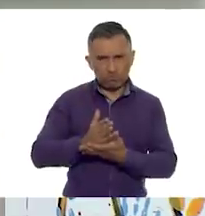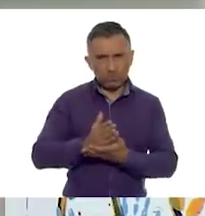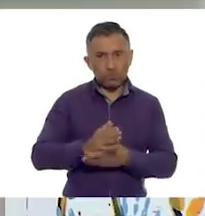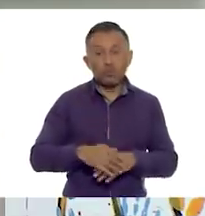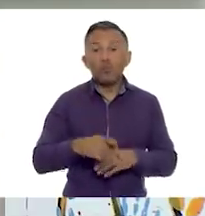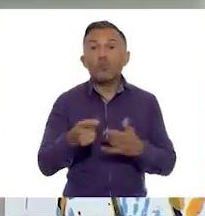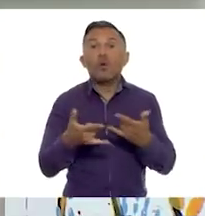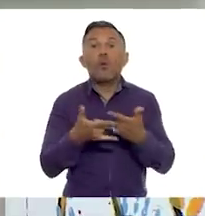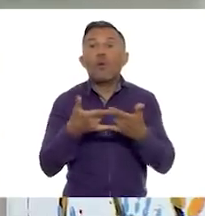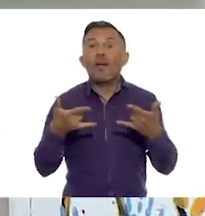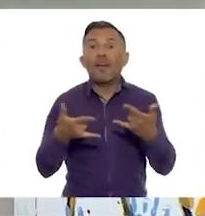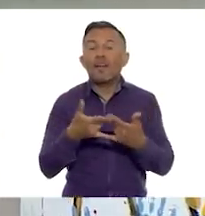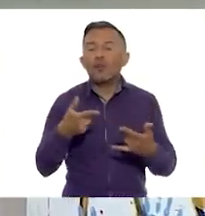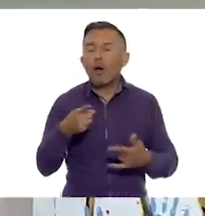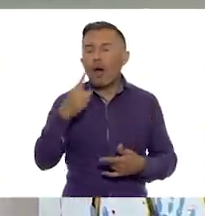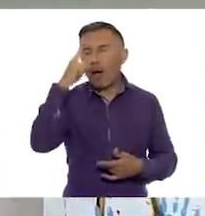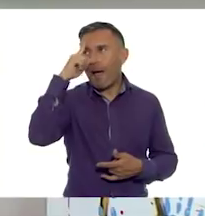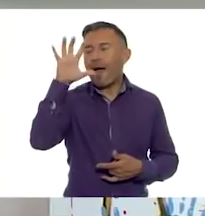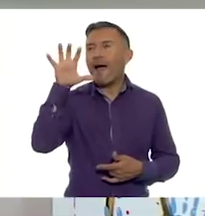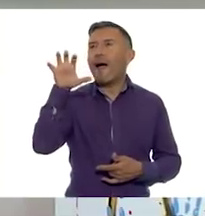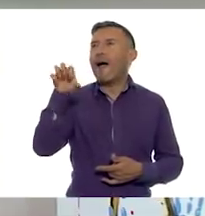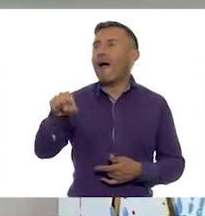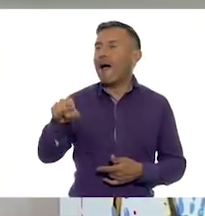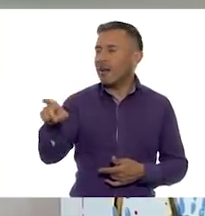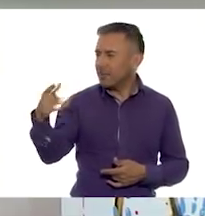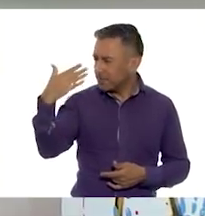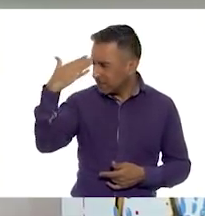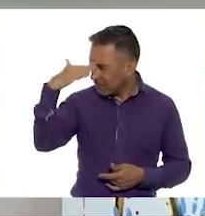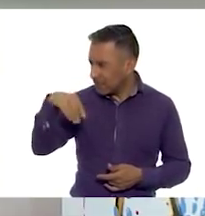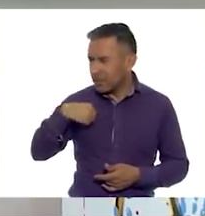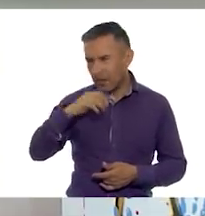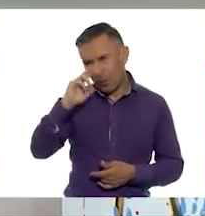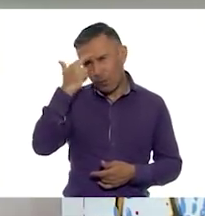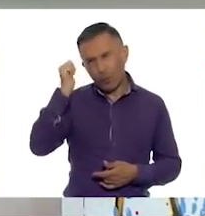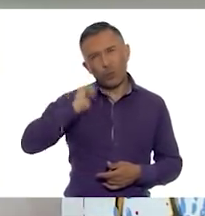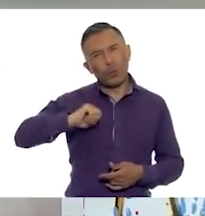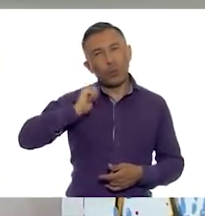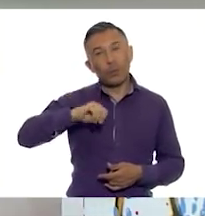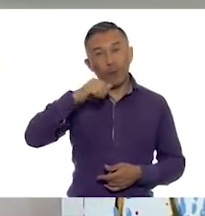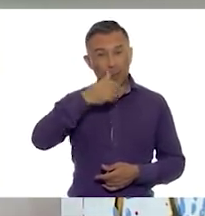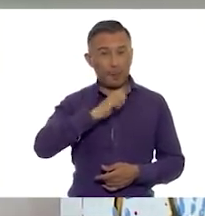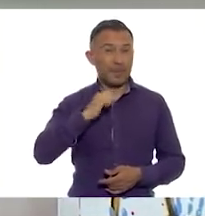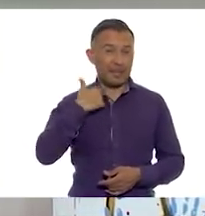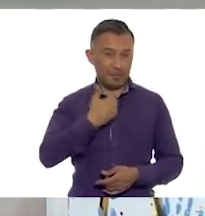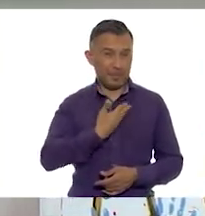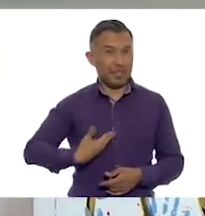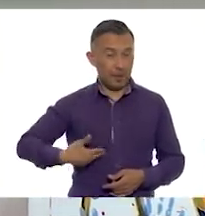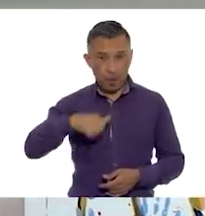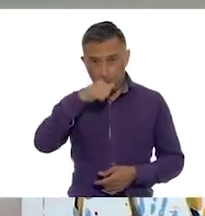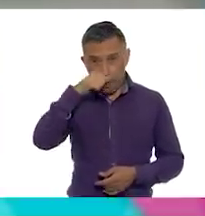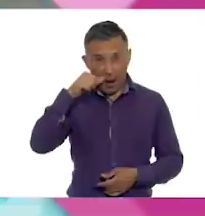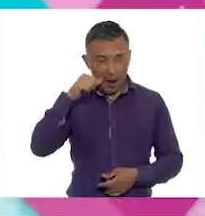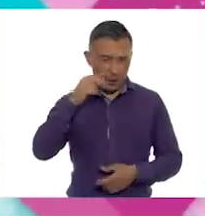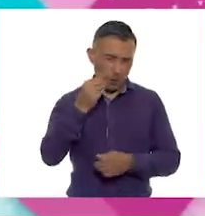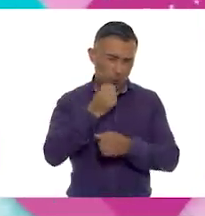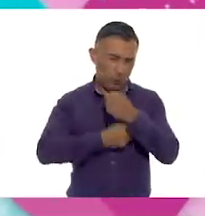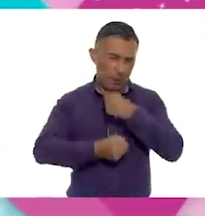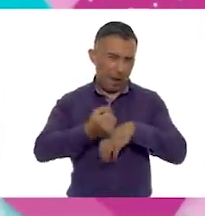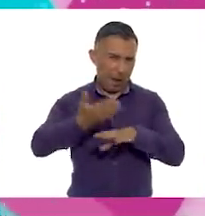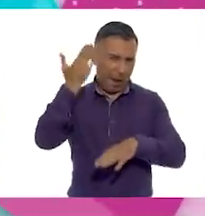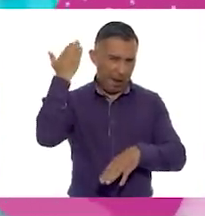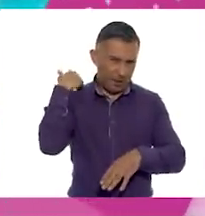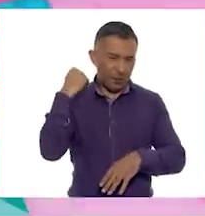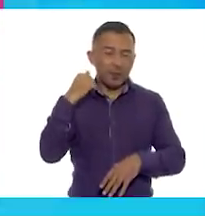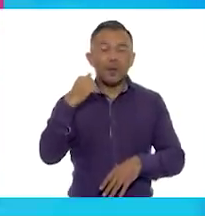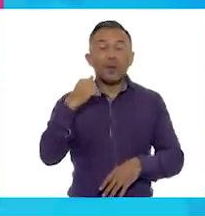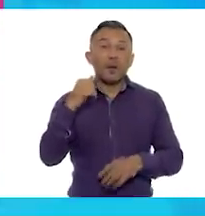¿sabe qué? Me hizo recordar una frase que dijo alguna vez Benito Juárez hace mucho tiempo. Seguramente por ahí en su casa sus papás